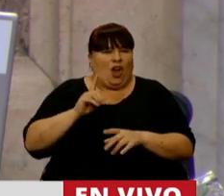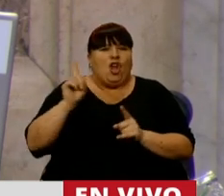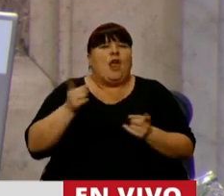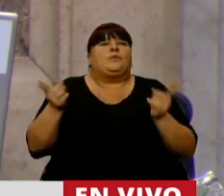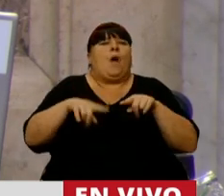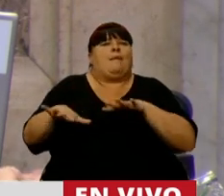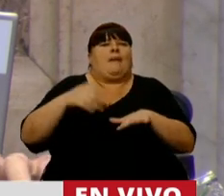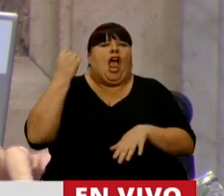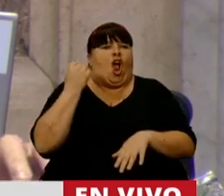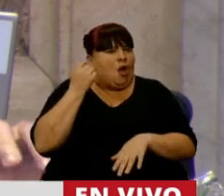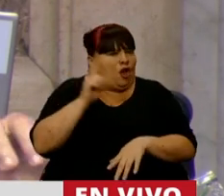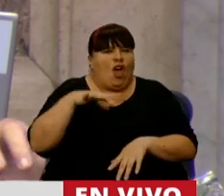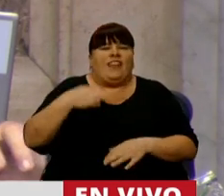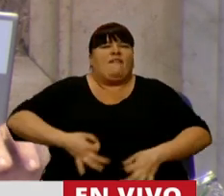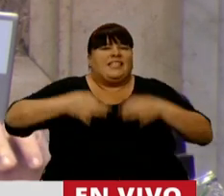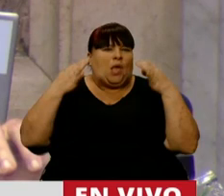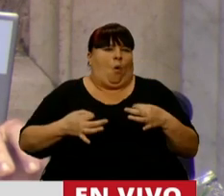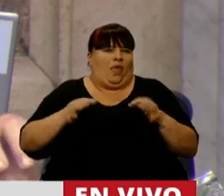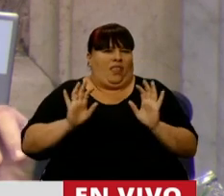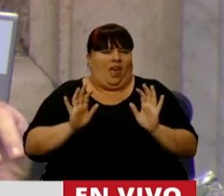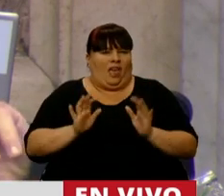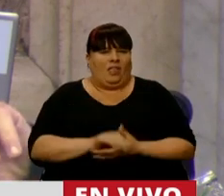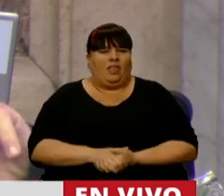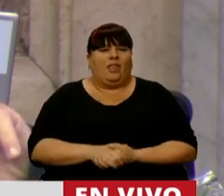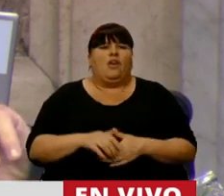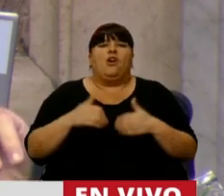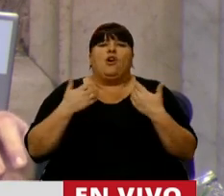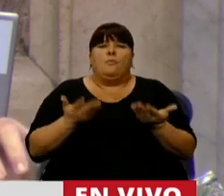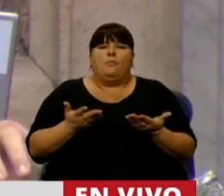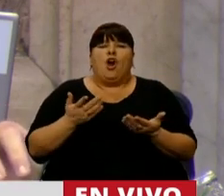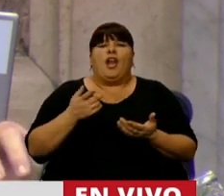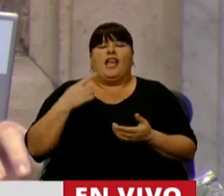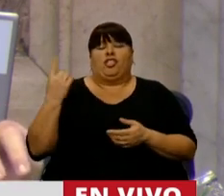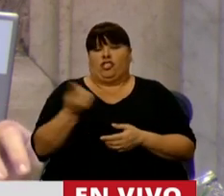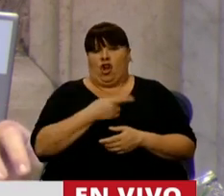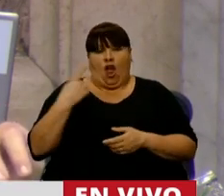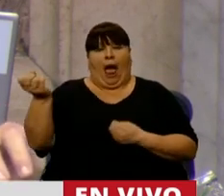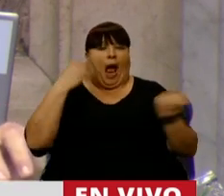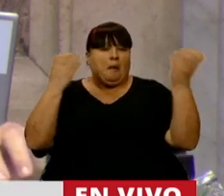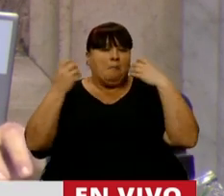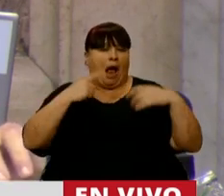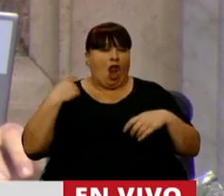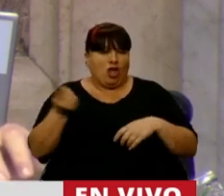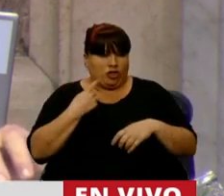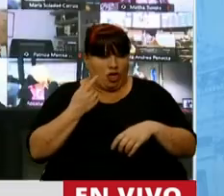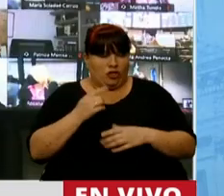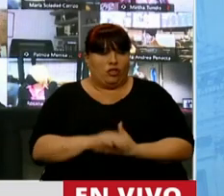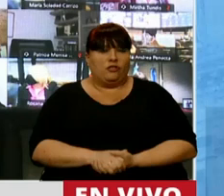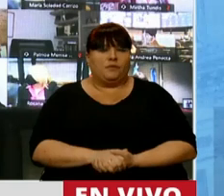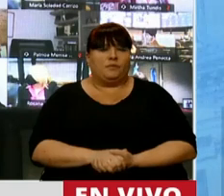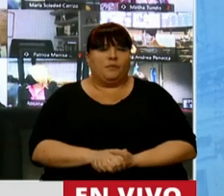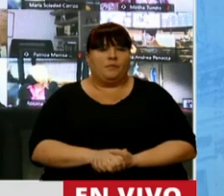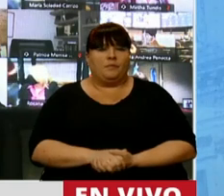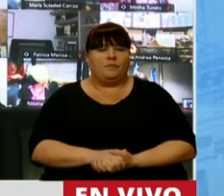va a reactivar la economía, para eso se necesita seguridad jurídica. Por eso, muchos de los que nos critican a nosotros, señor Presidente,